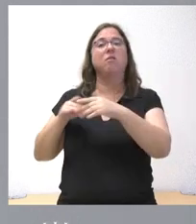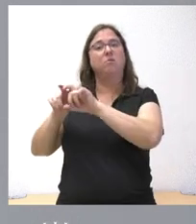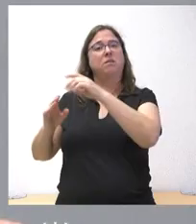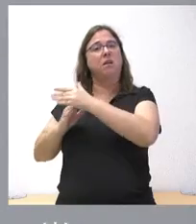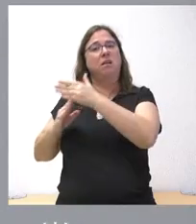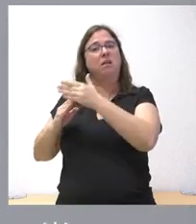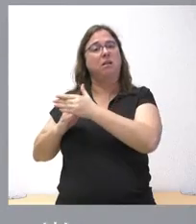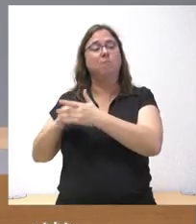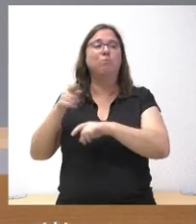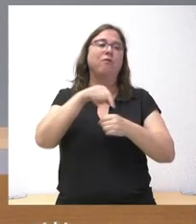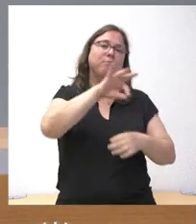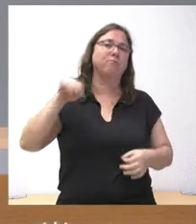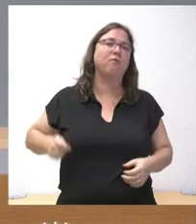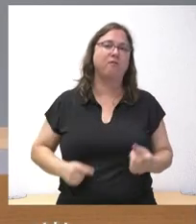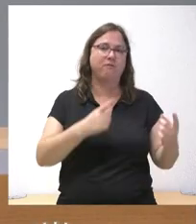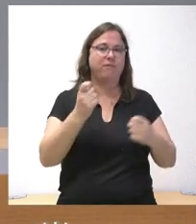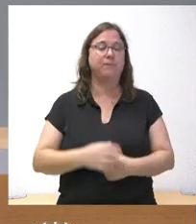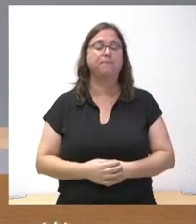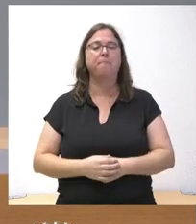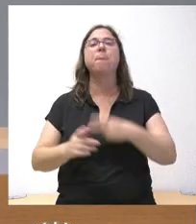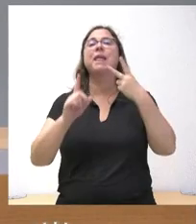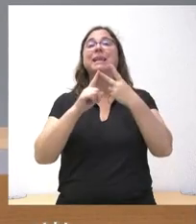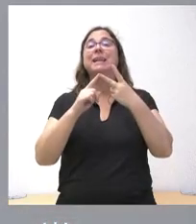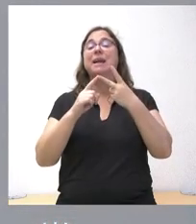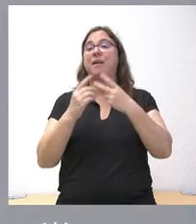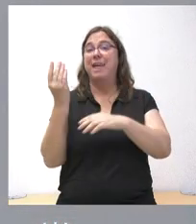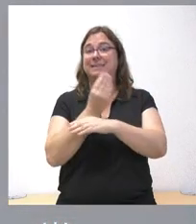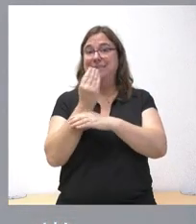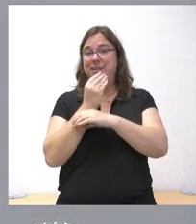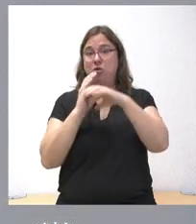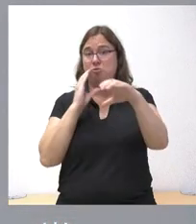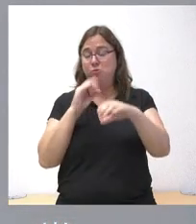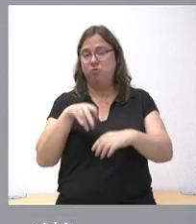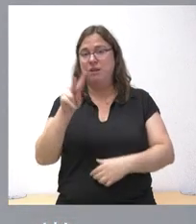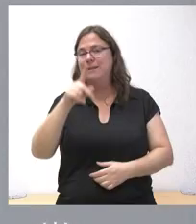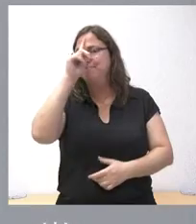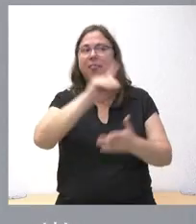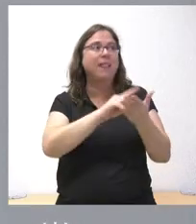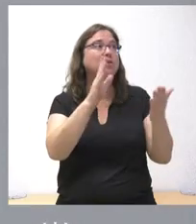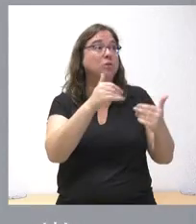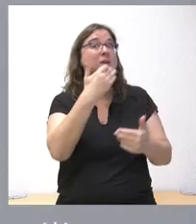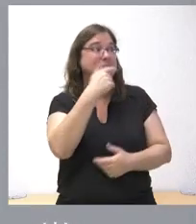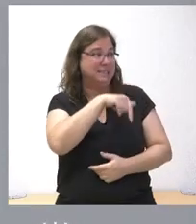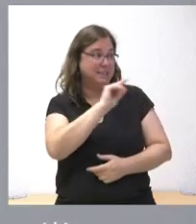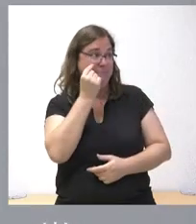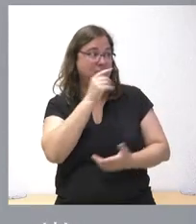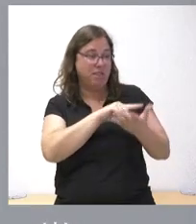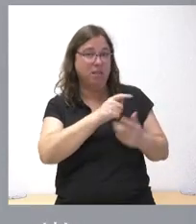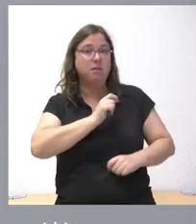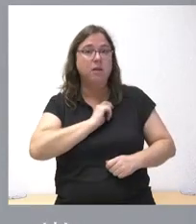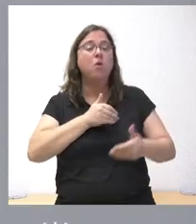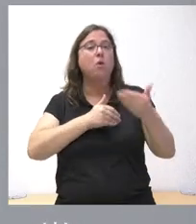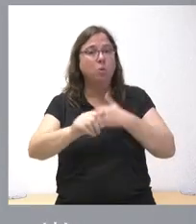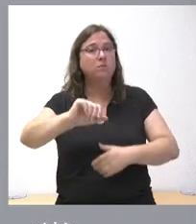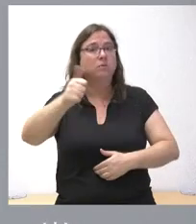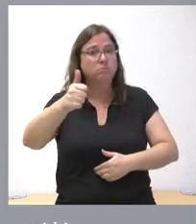de ventas. La estación… No tengo el dato. Si tuviéramos el dato a lo largo de la sesión de cuándo se va a licitar